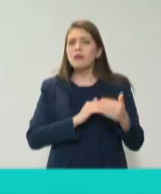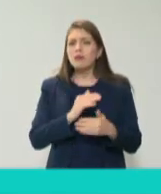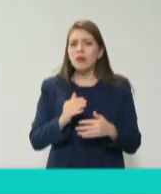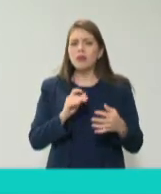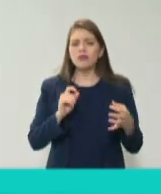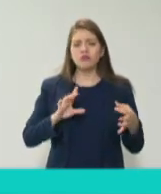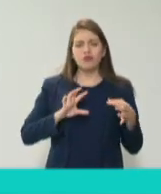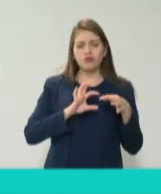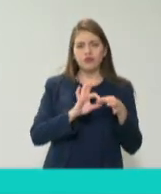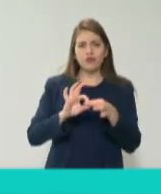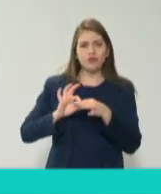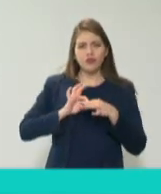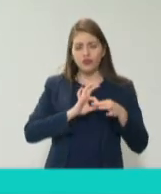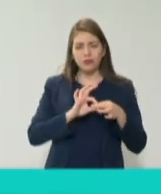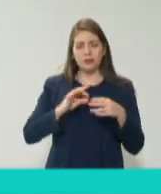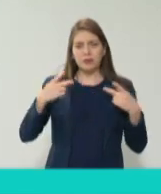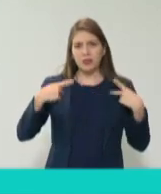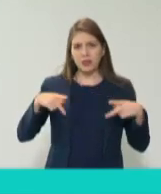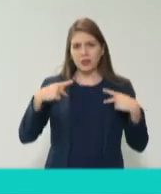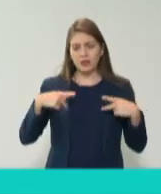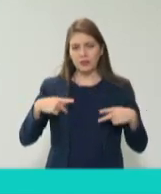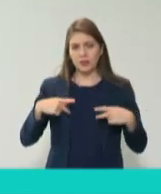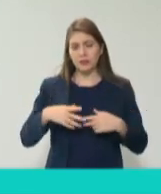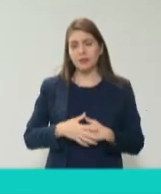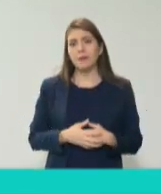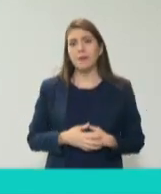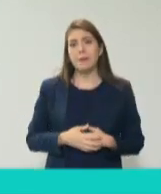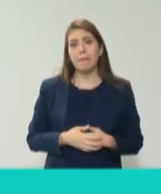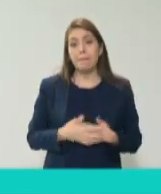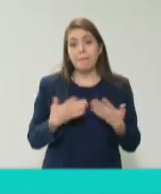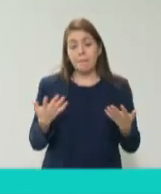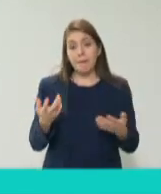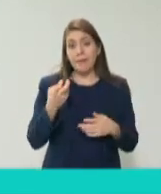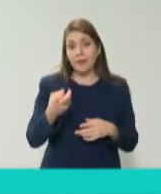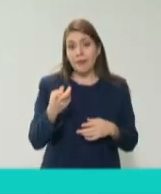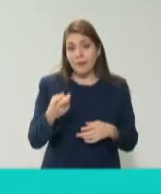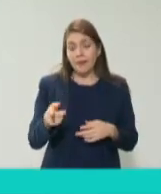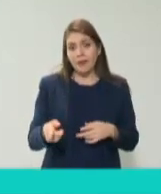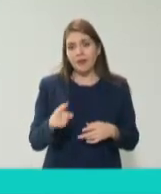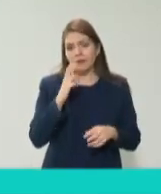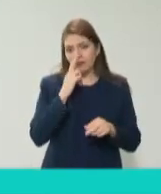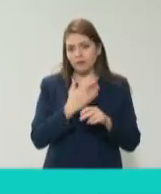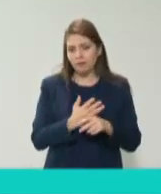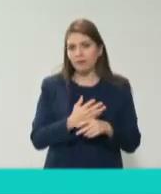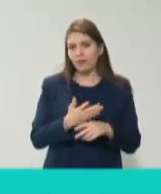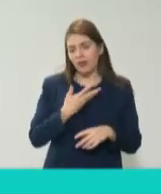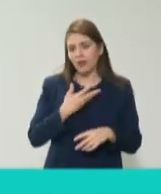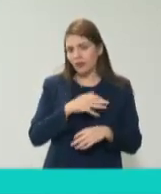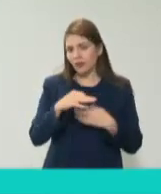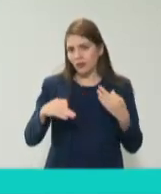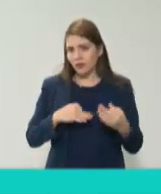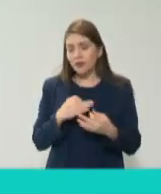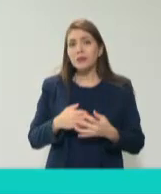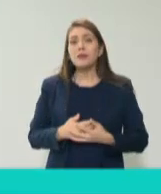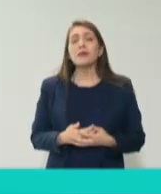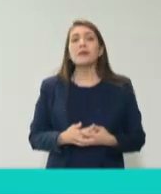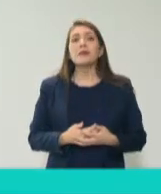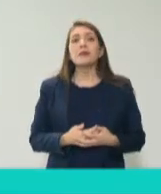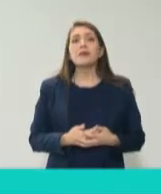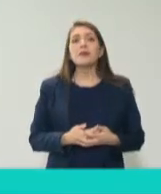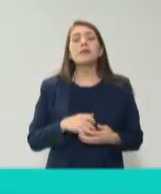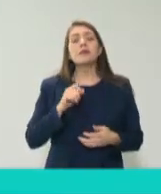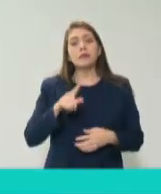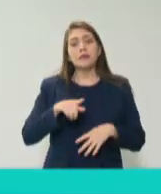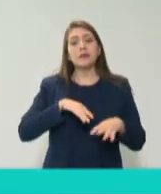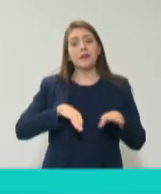vinculándonos con los ciudadanos a final de cuentas esta es una corresponsabilidad es cierto lo que se ha dicho los funcionarios